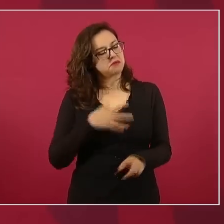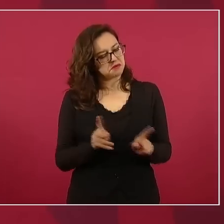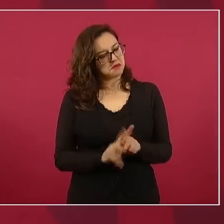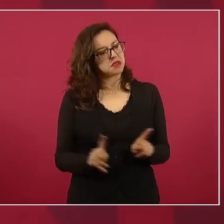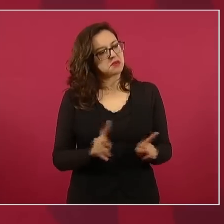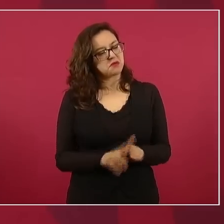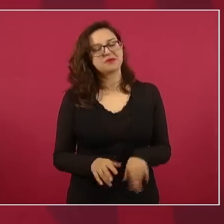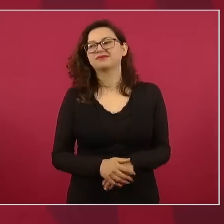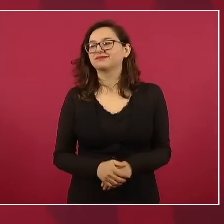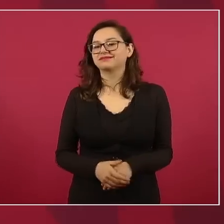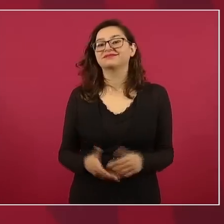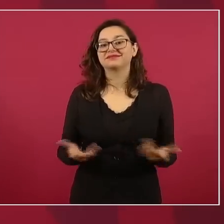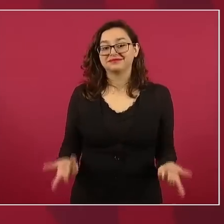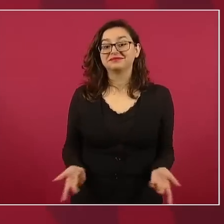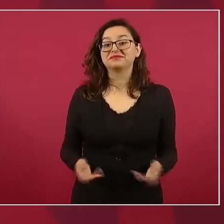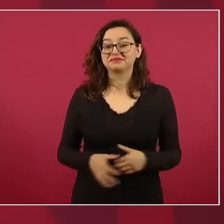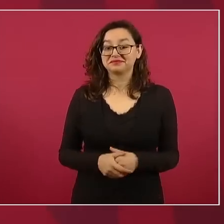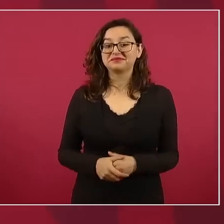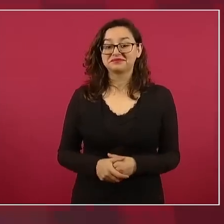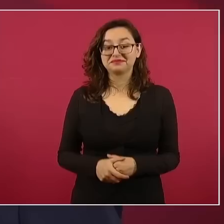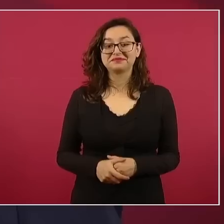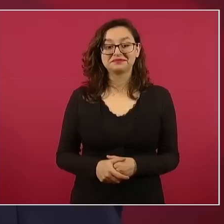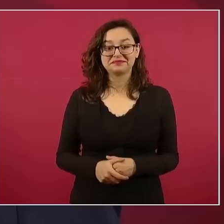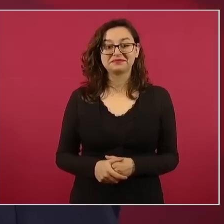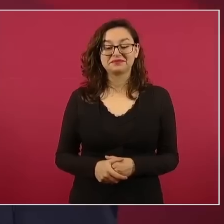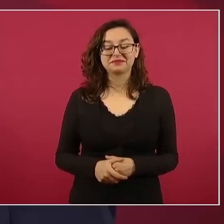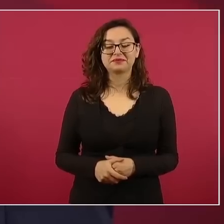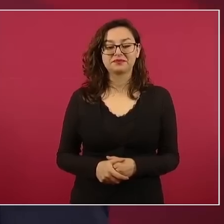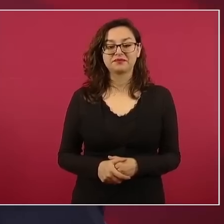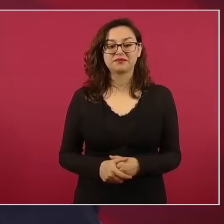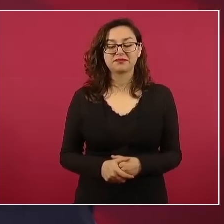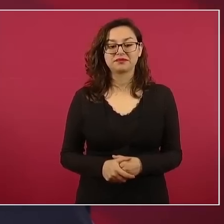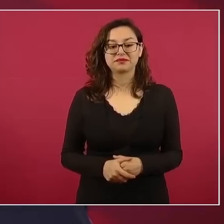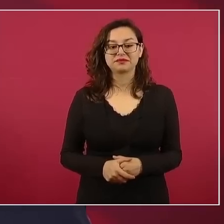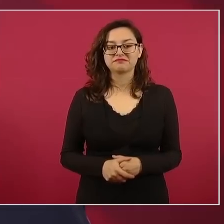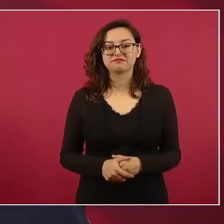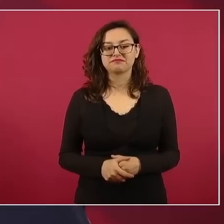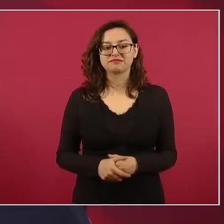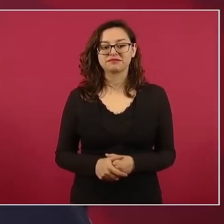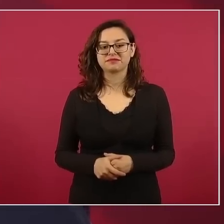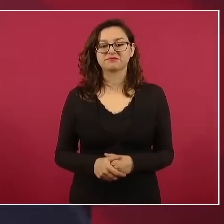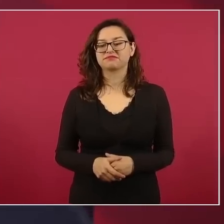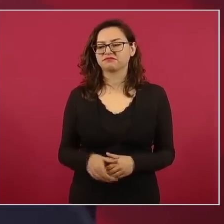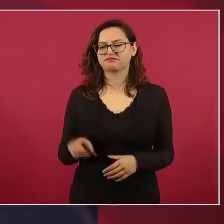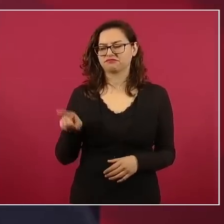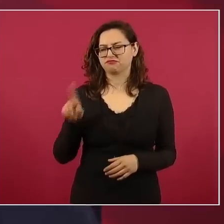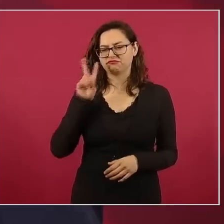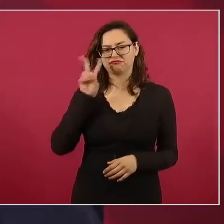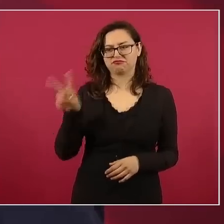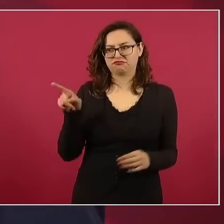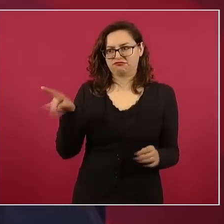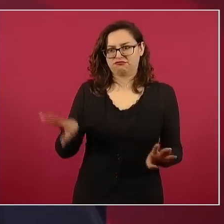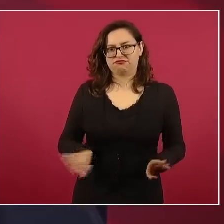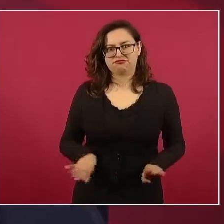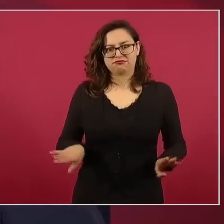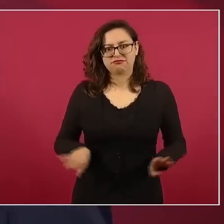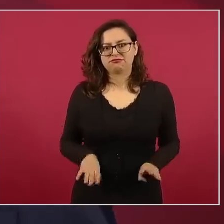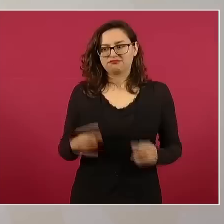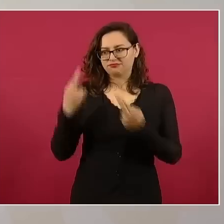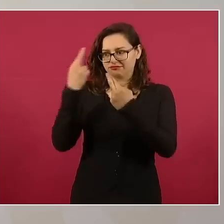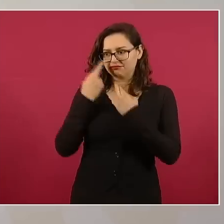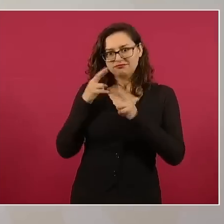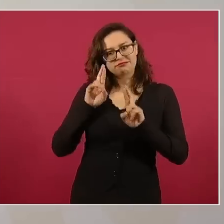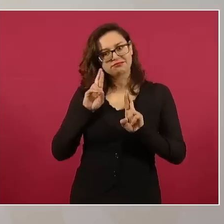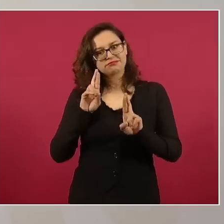en todos lados mucho respeto hacia México. Y